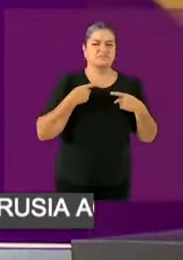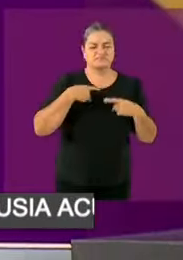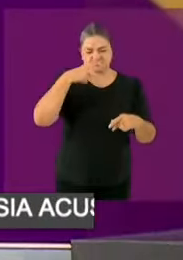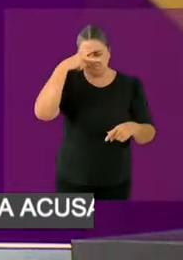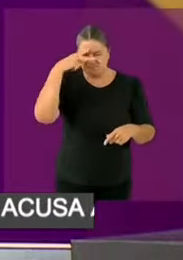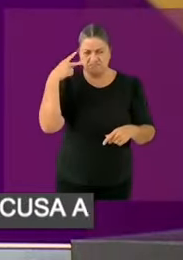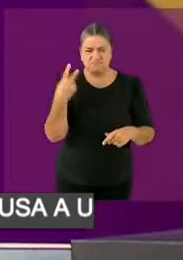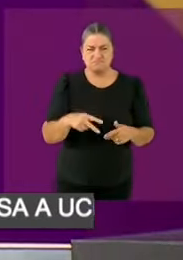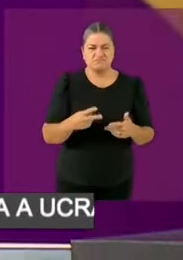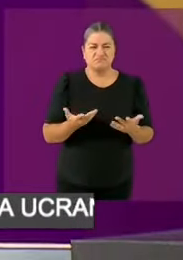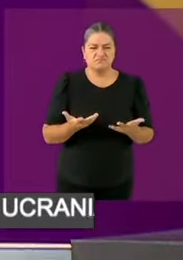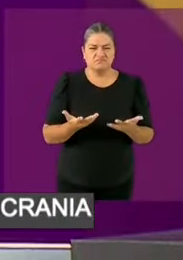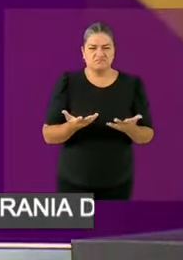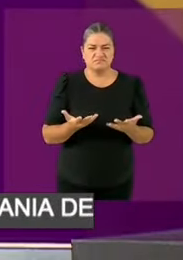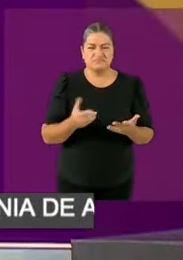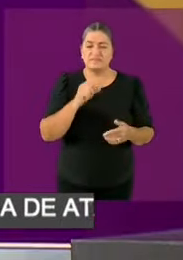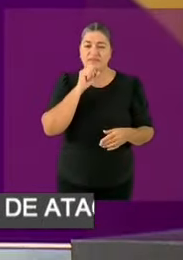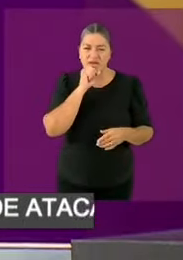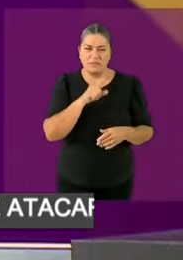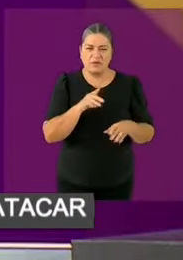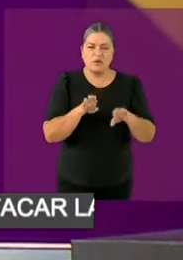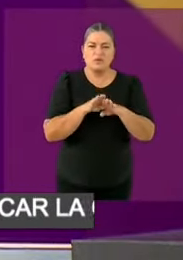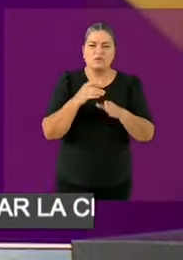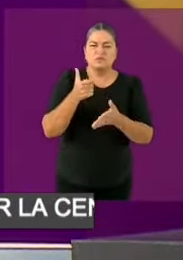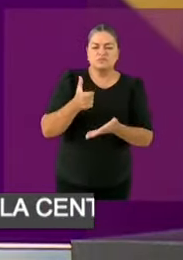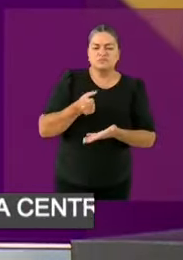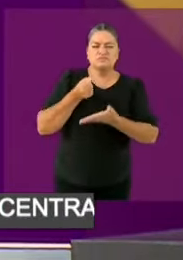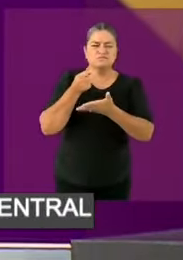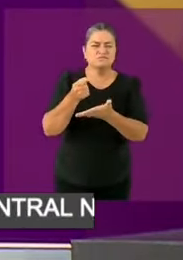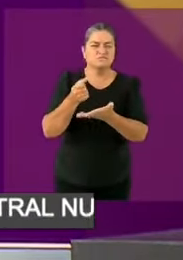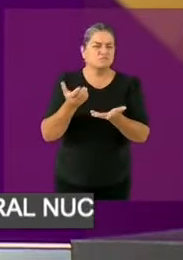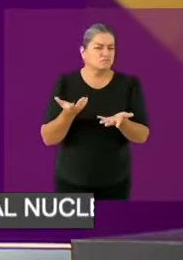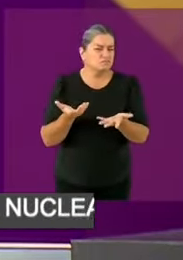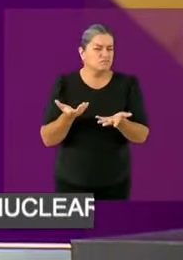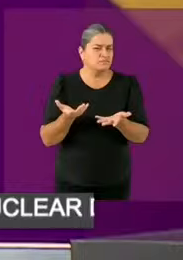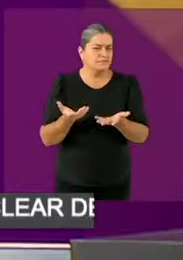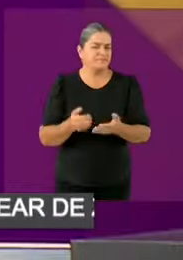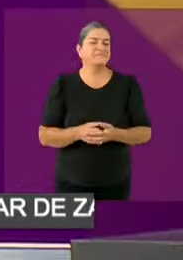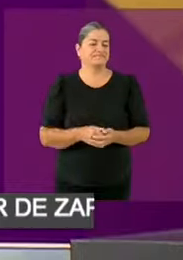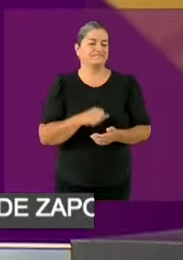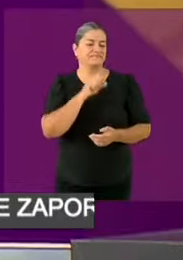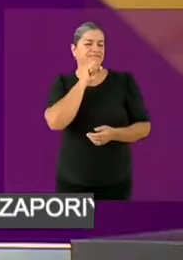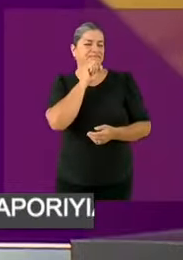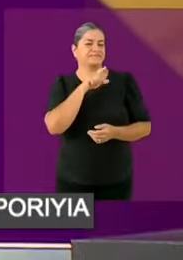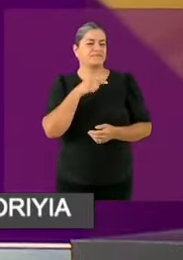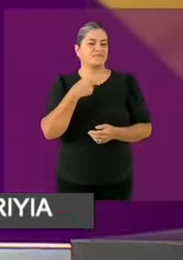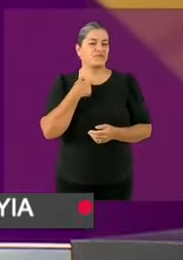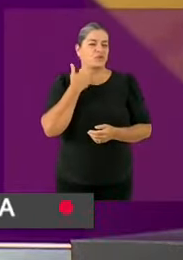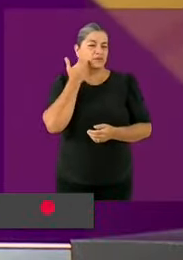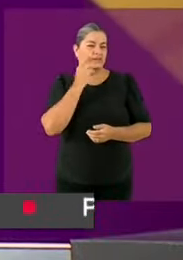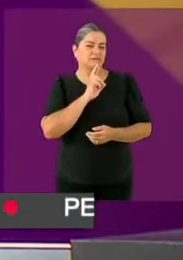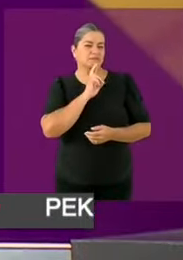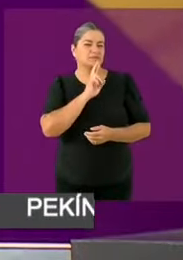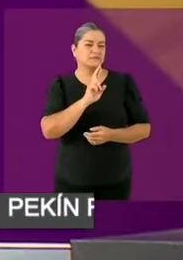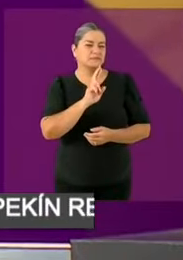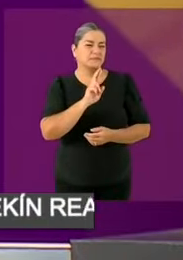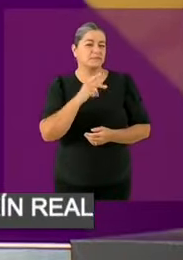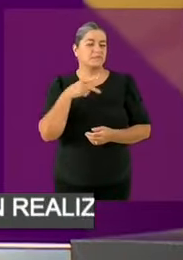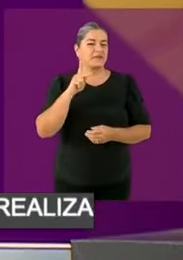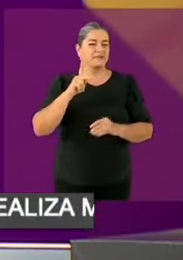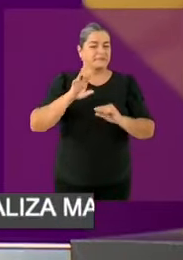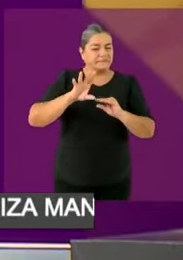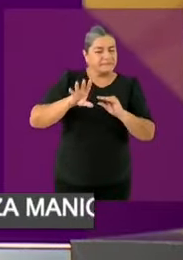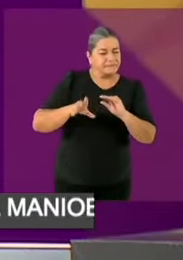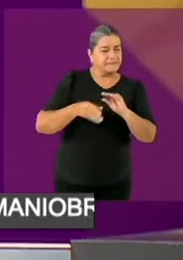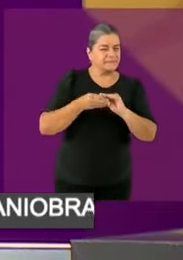plan? También desarrollaré la respuesta en el minuto y medio que vamos a tener complementario. Antes que nada y por educación me quiero presentar.